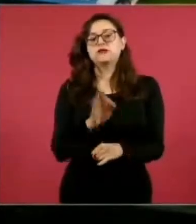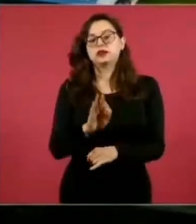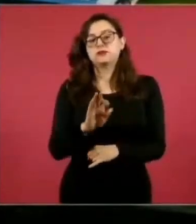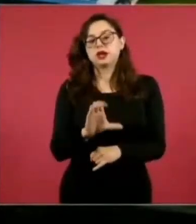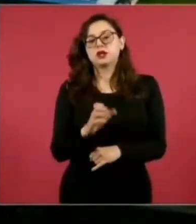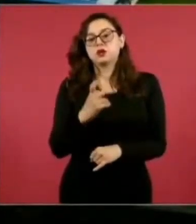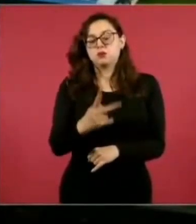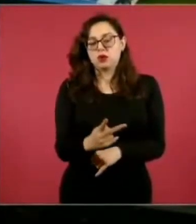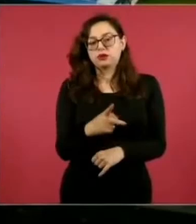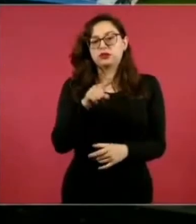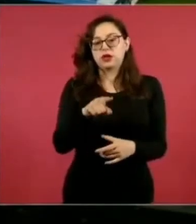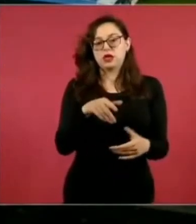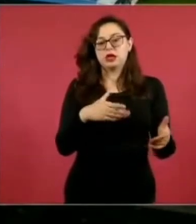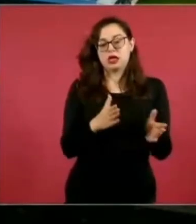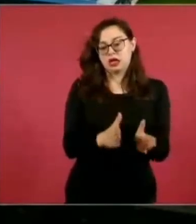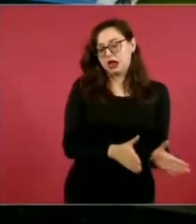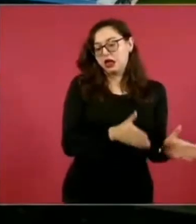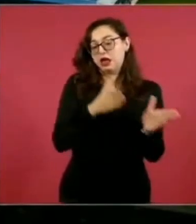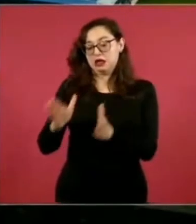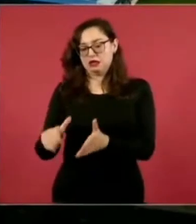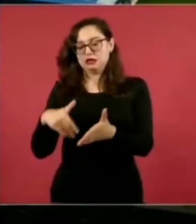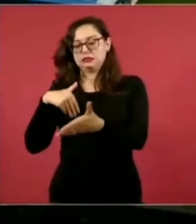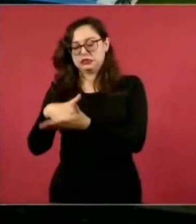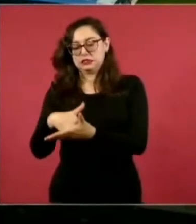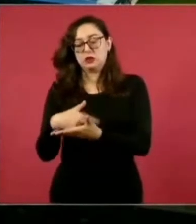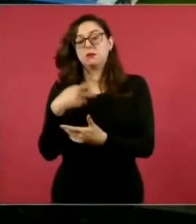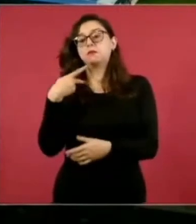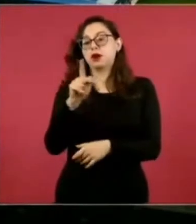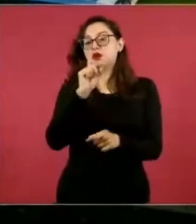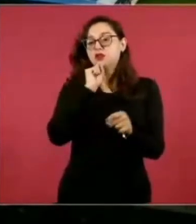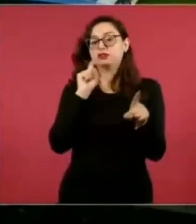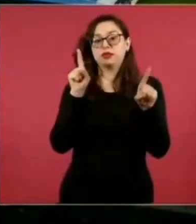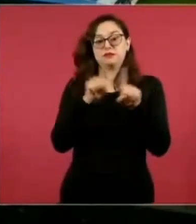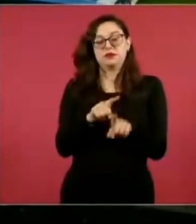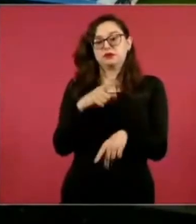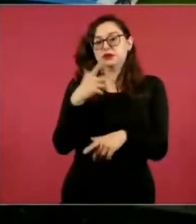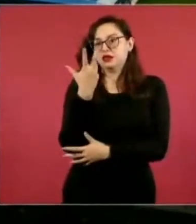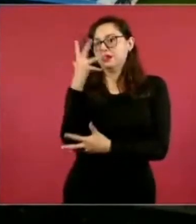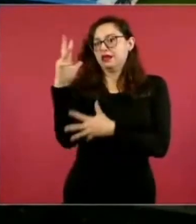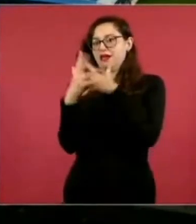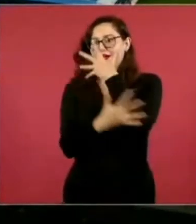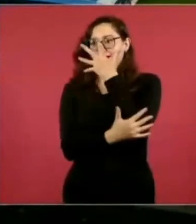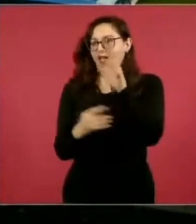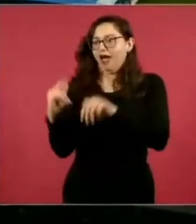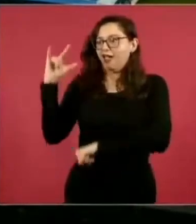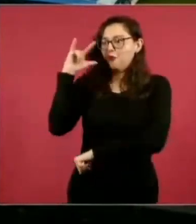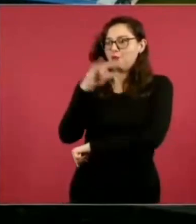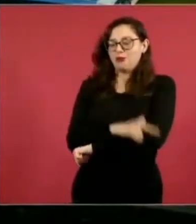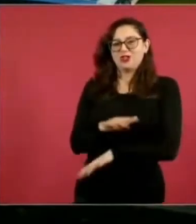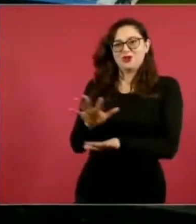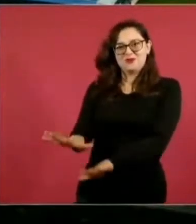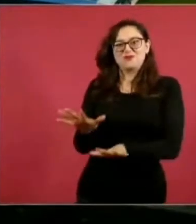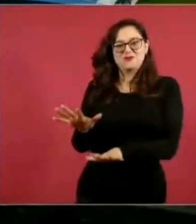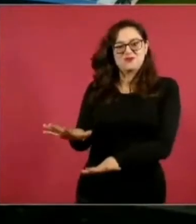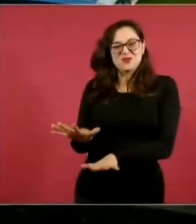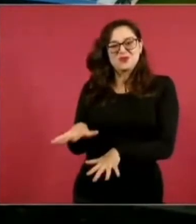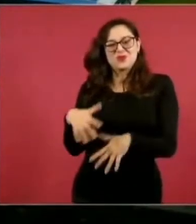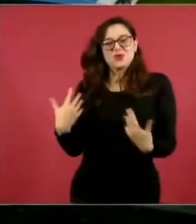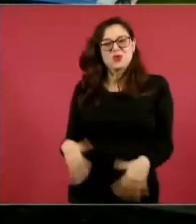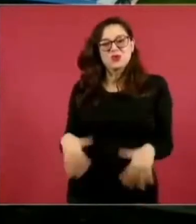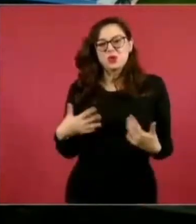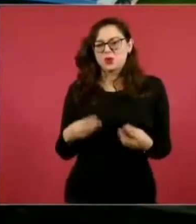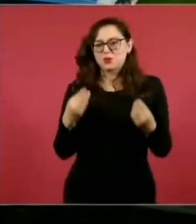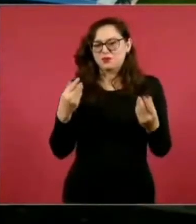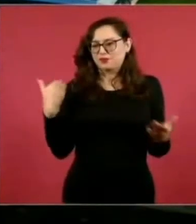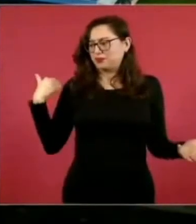estación está en el siguiente tramo, pero es una obra extraordinaria enclavada en medio de la selva quintanarroense, que ha mostrado números sorprendentes